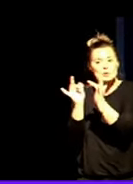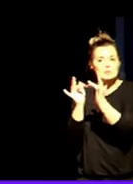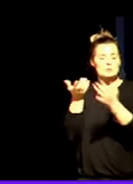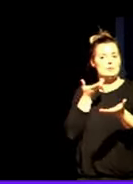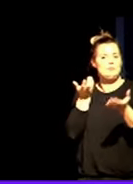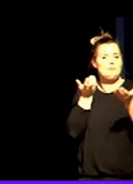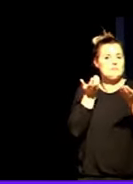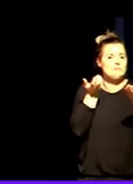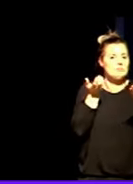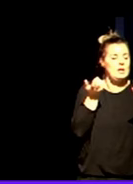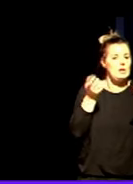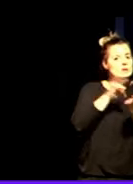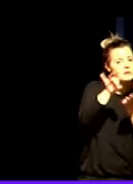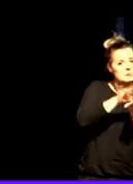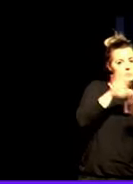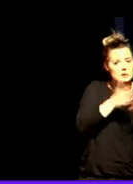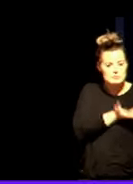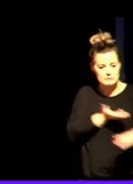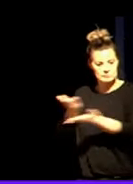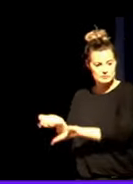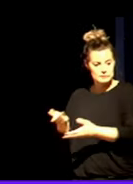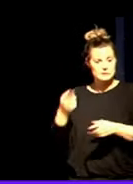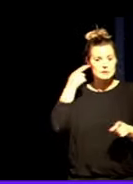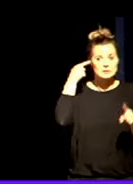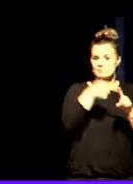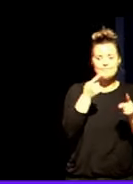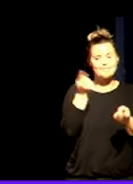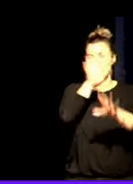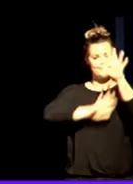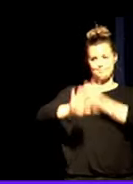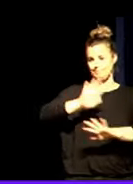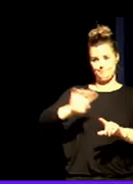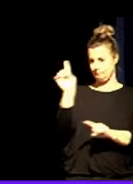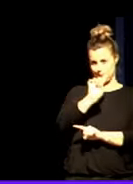Eso es por lo que hoy estamos aquí, para que entendamos que eso lo podemos hacer y no es nada complicado, creedme.